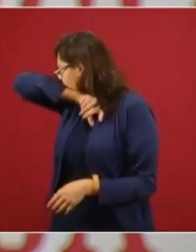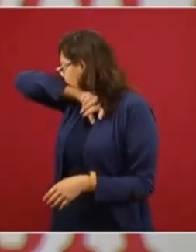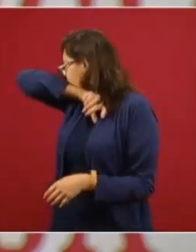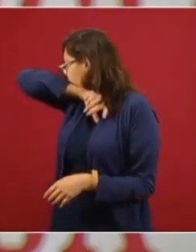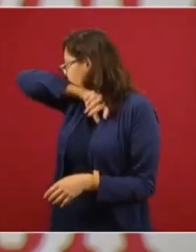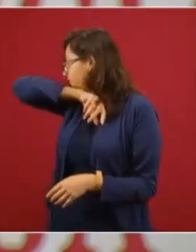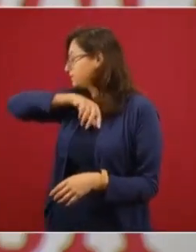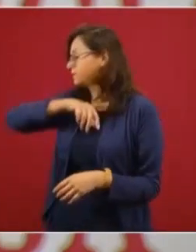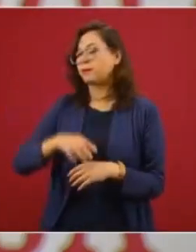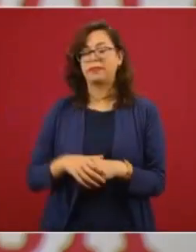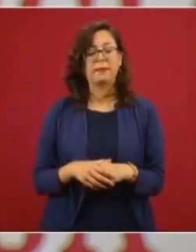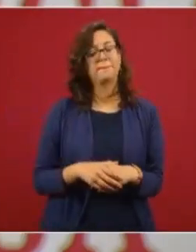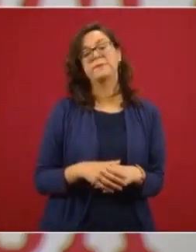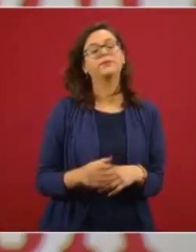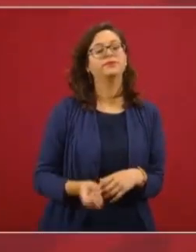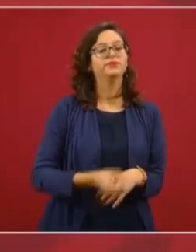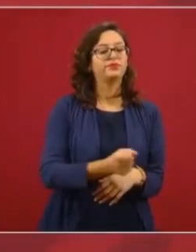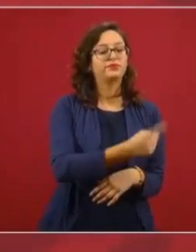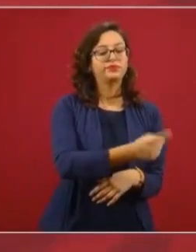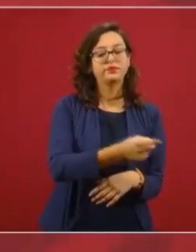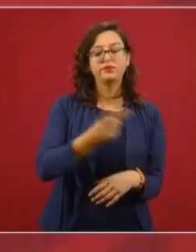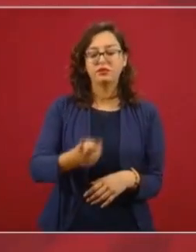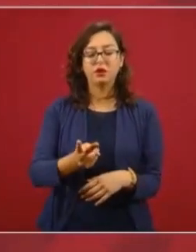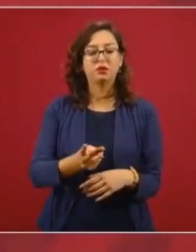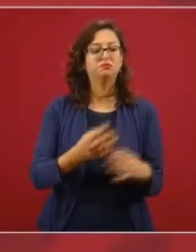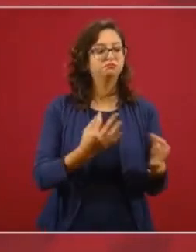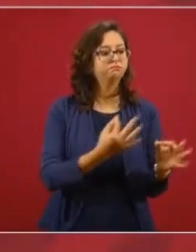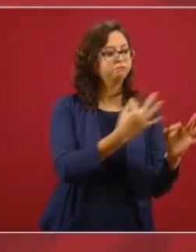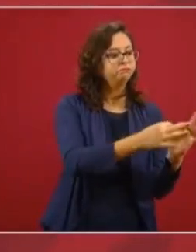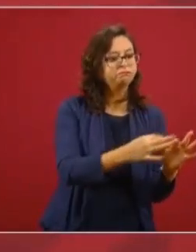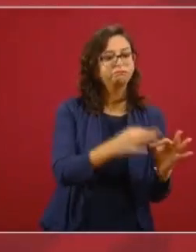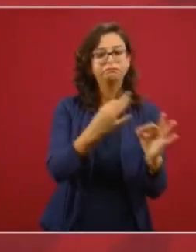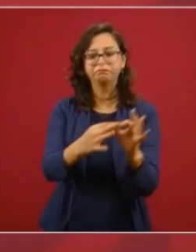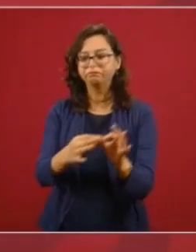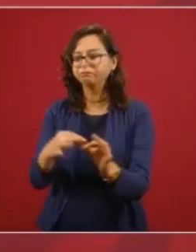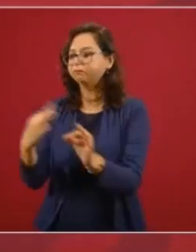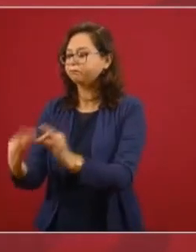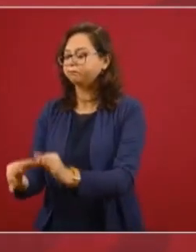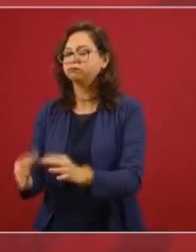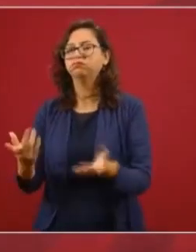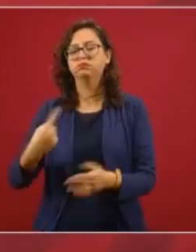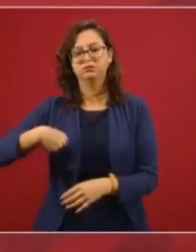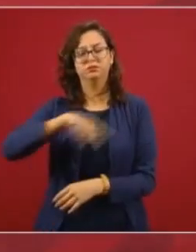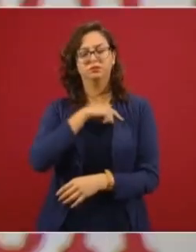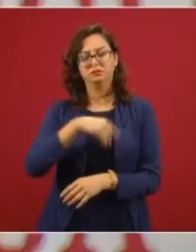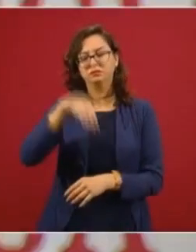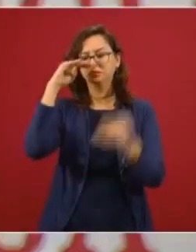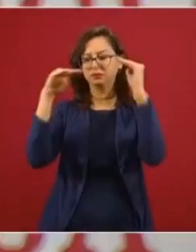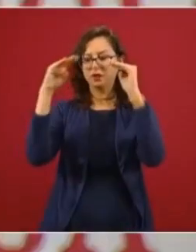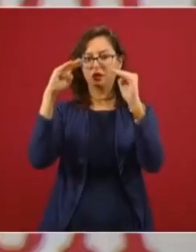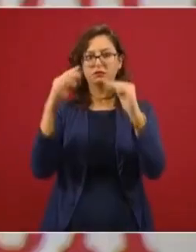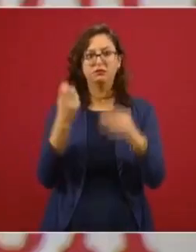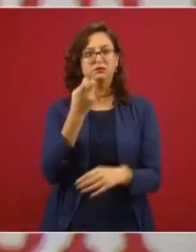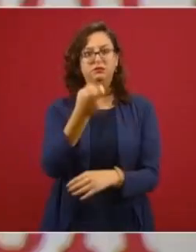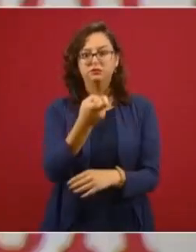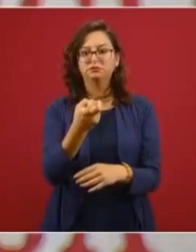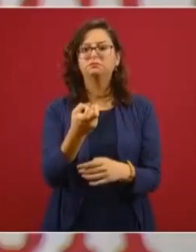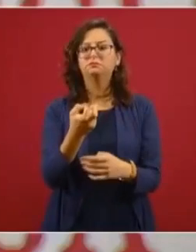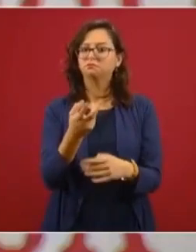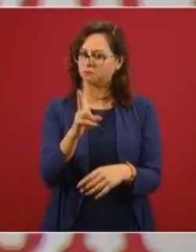que es una inversión de tiempo, esfuerzo relevante